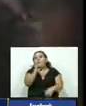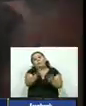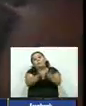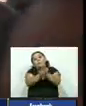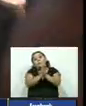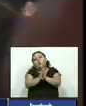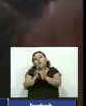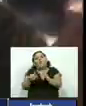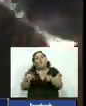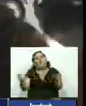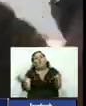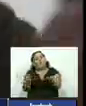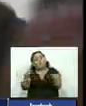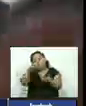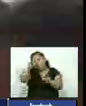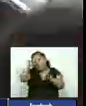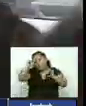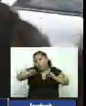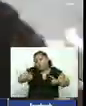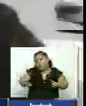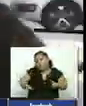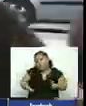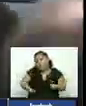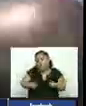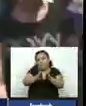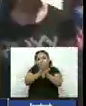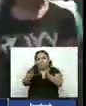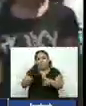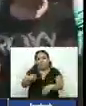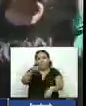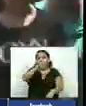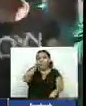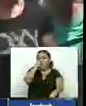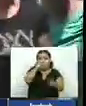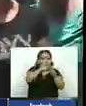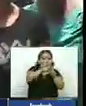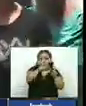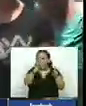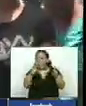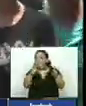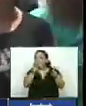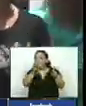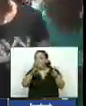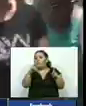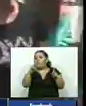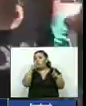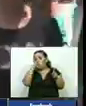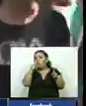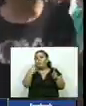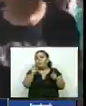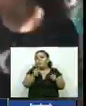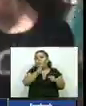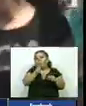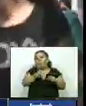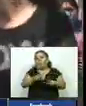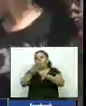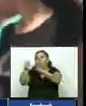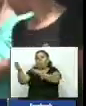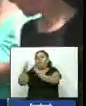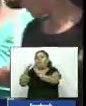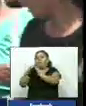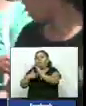datos del ejercicio público durante la primera quincena del pasado mes de junio información que habría sido entregada a Casa